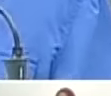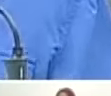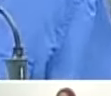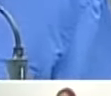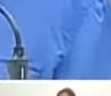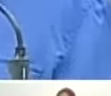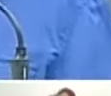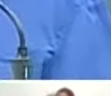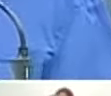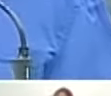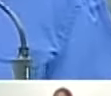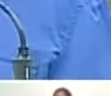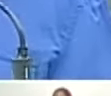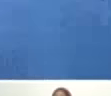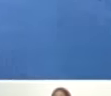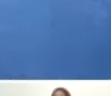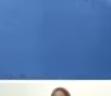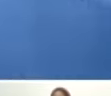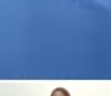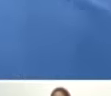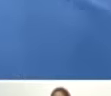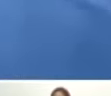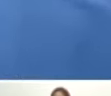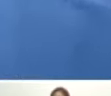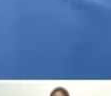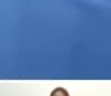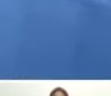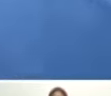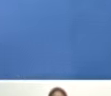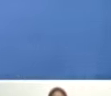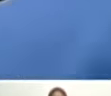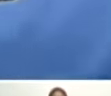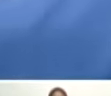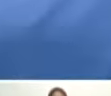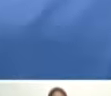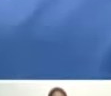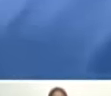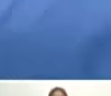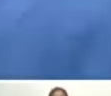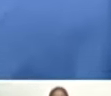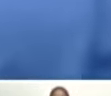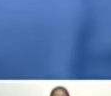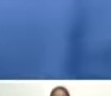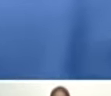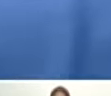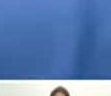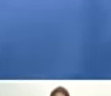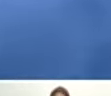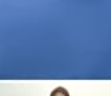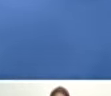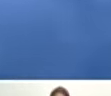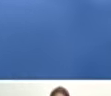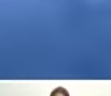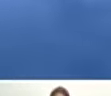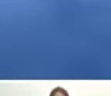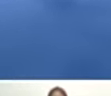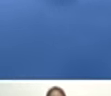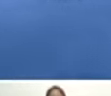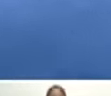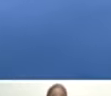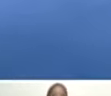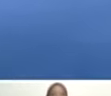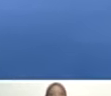hay que atender y resolver ahí en tu comunidad uno por diez del buen gobierno quisiera pedirme quisiera pedirle encarecidamente